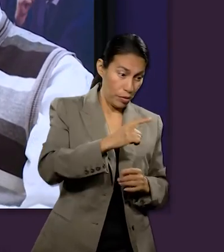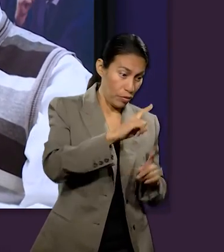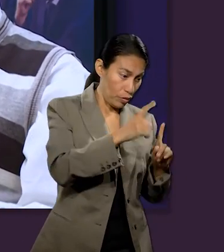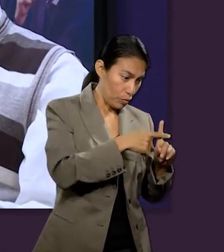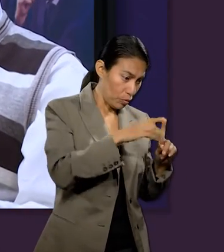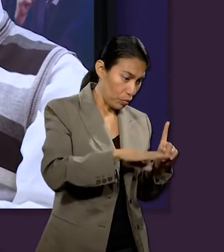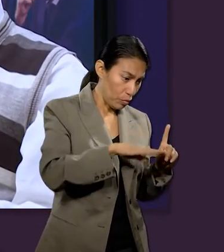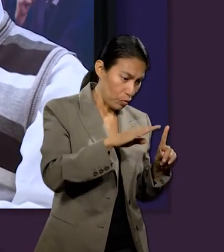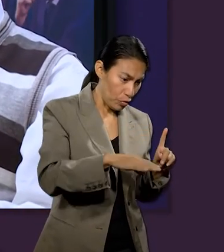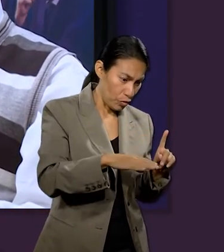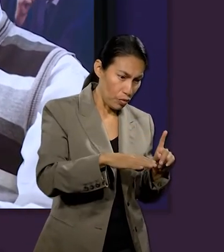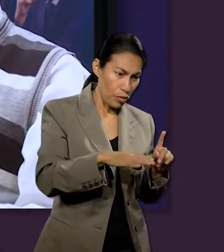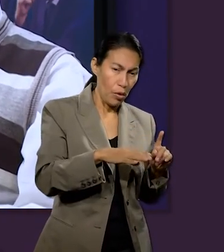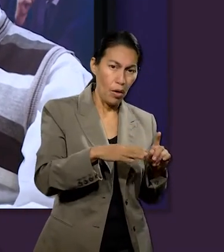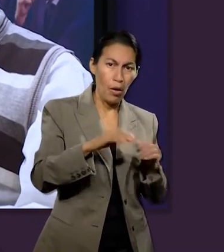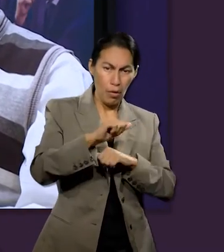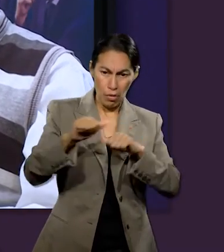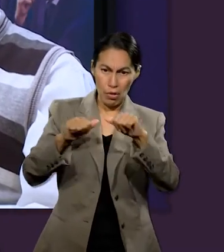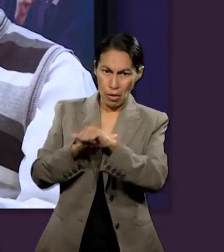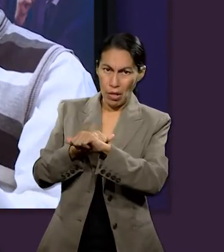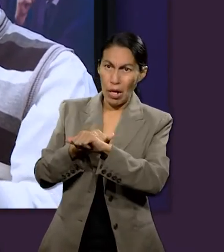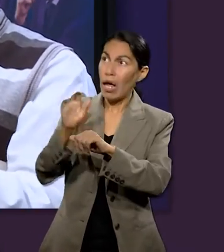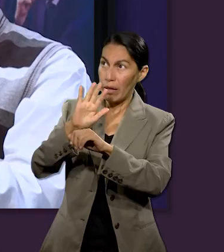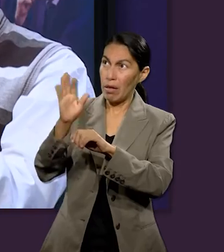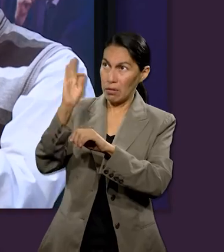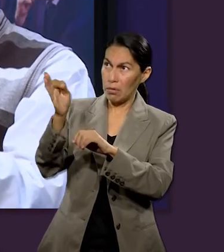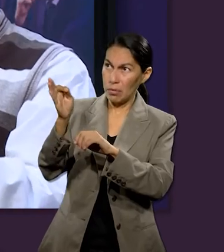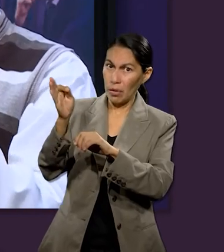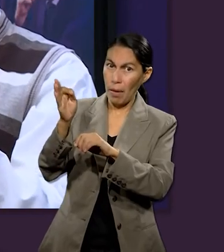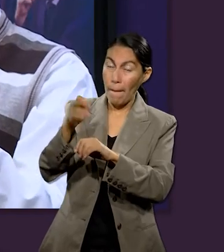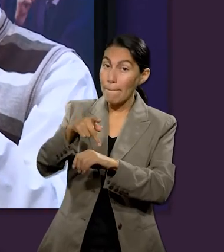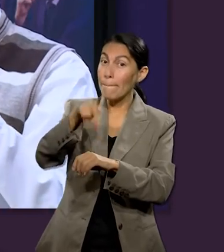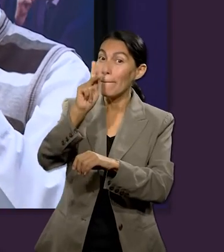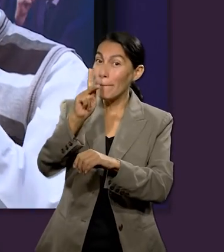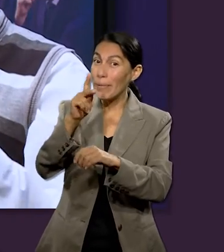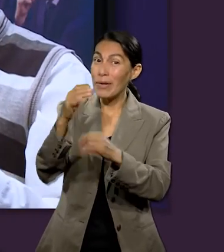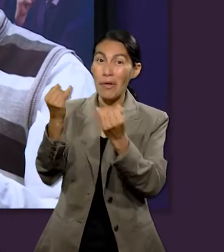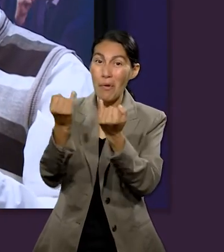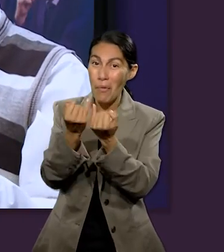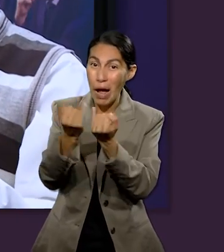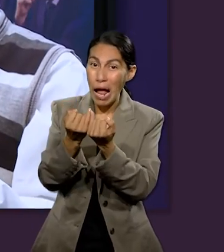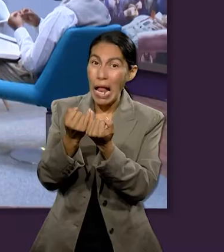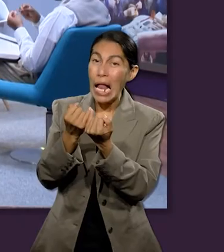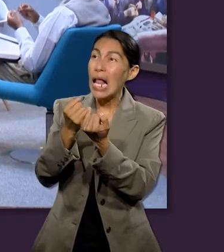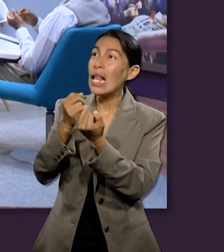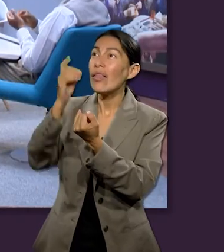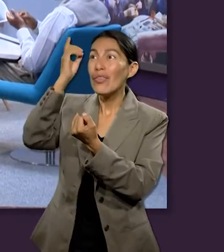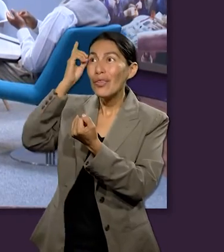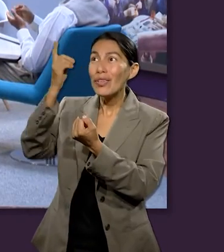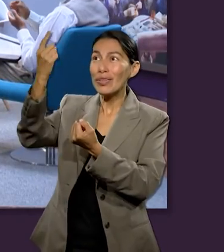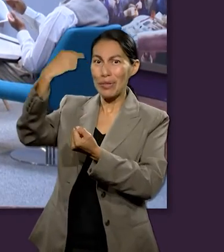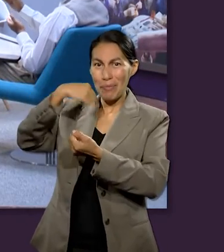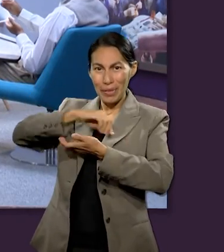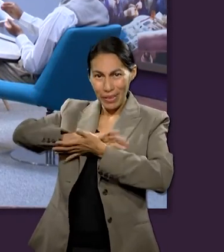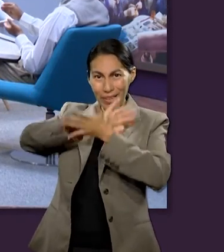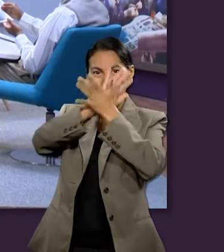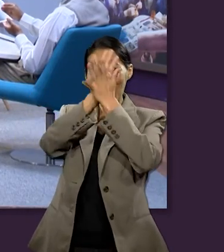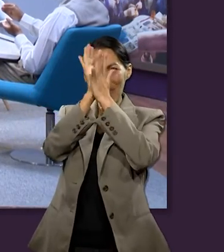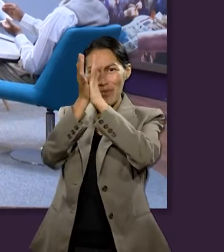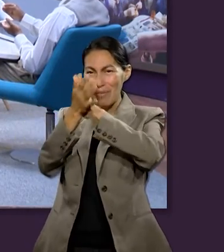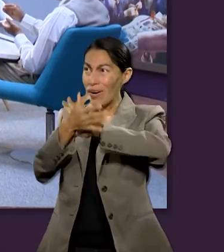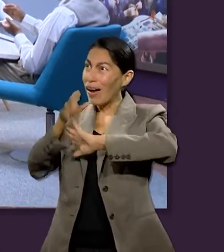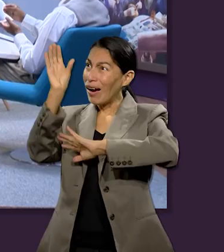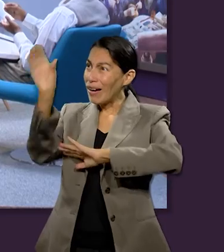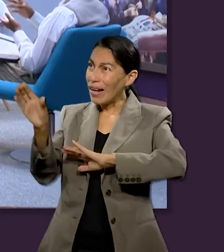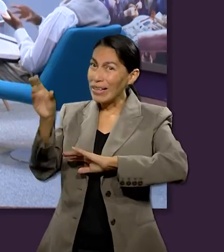me va a salvar, sino que hay una segunda parte, permitir que la gracia de Dios nos transforme hacia el carácter de